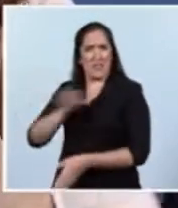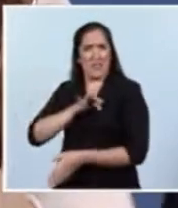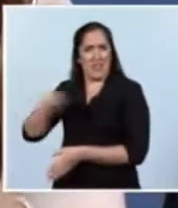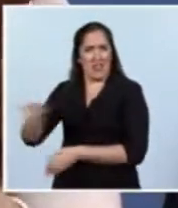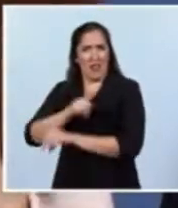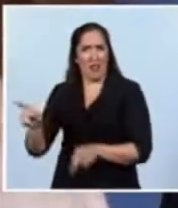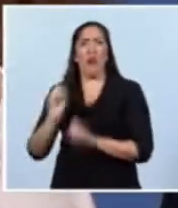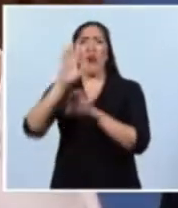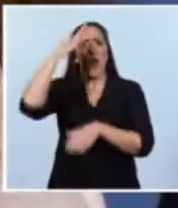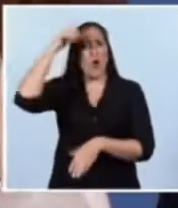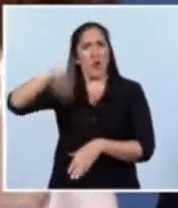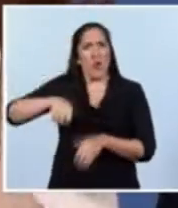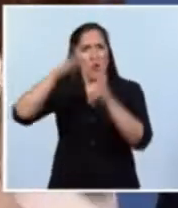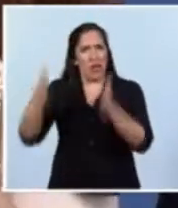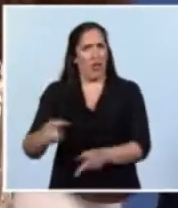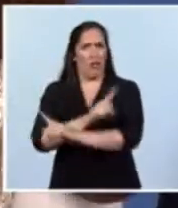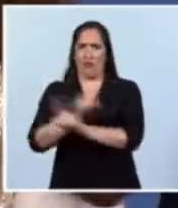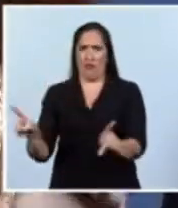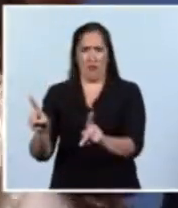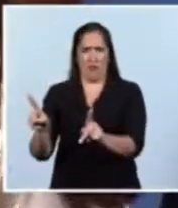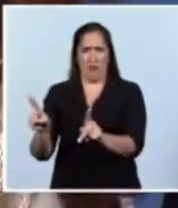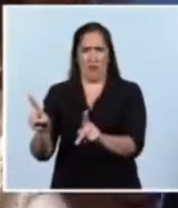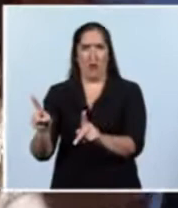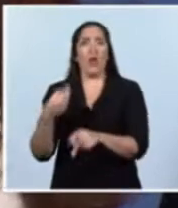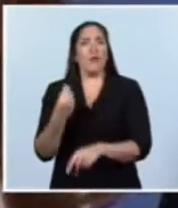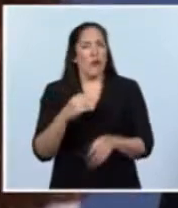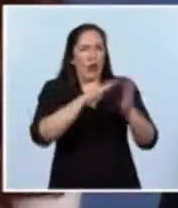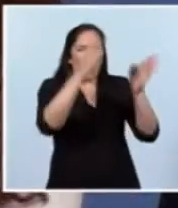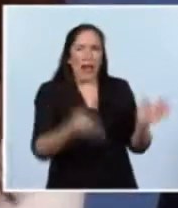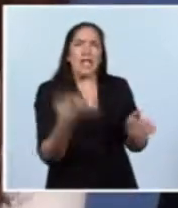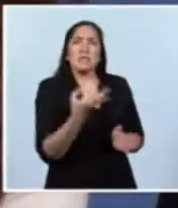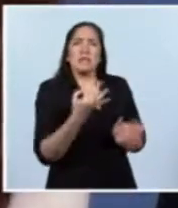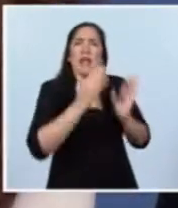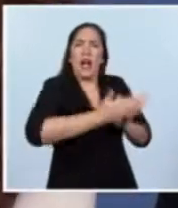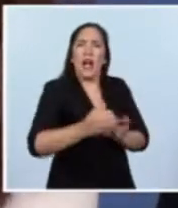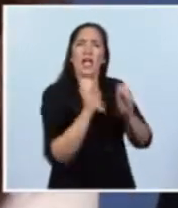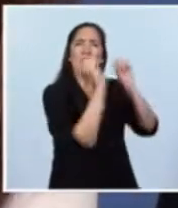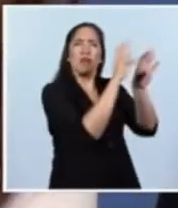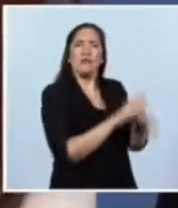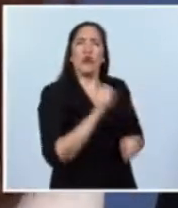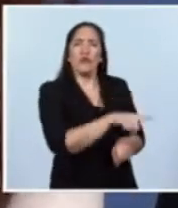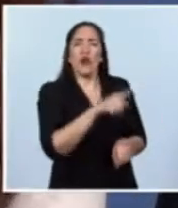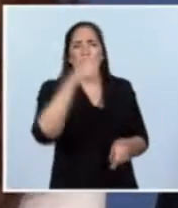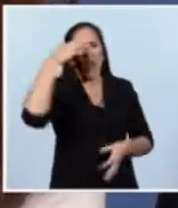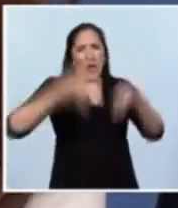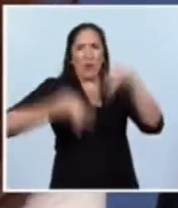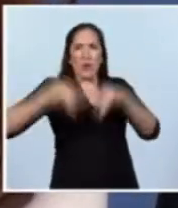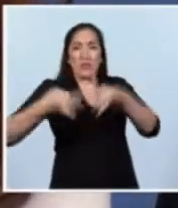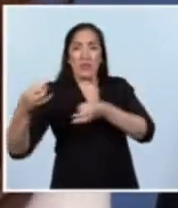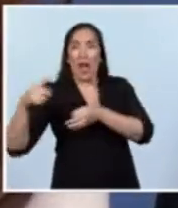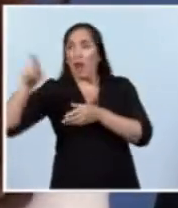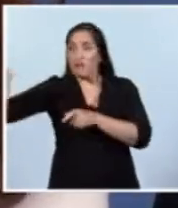no van a estar en los juzgados, porque hay toda una parte que está destinada a depósito judicial. También le pedimos